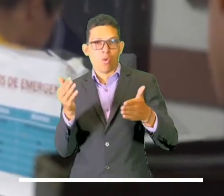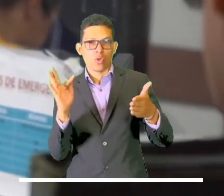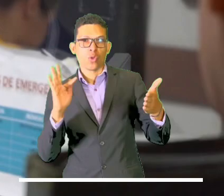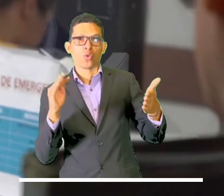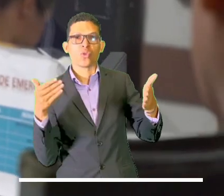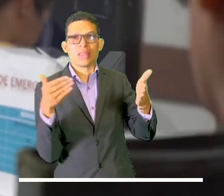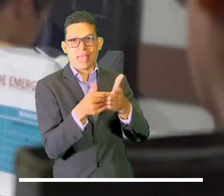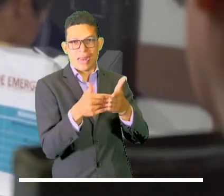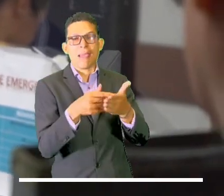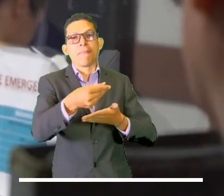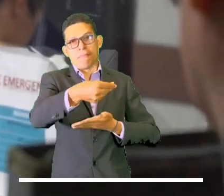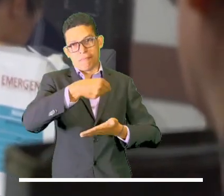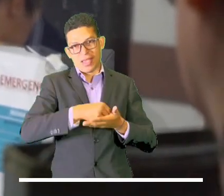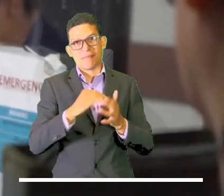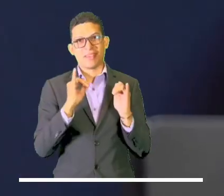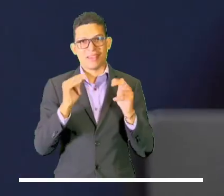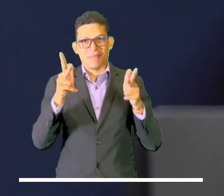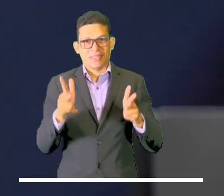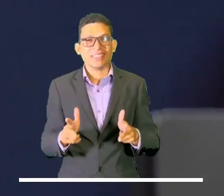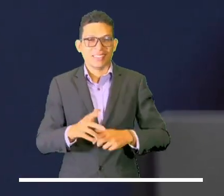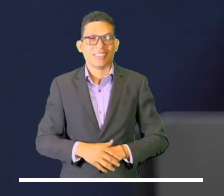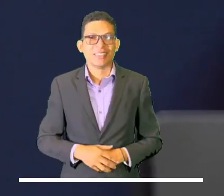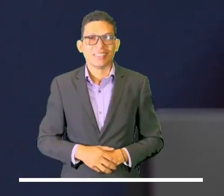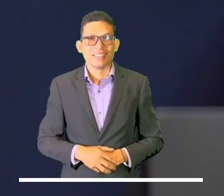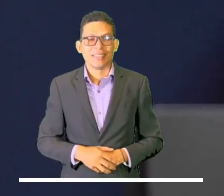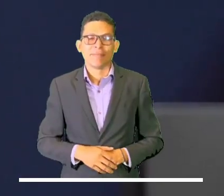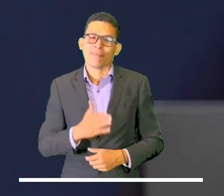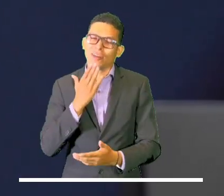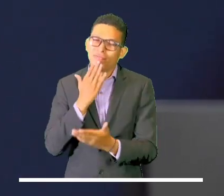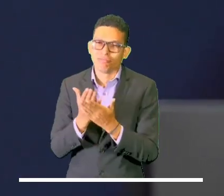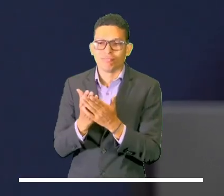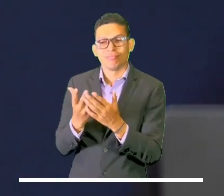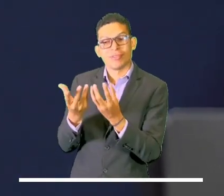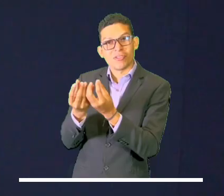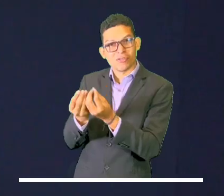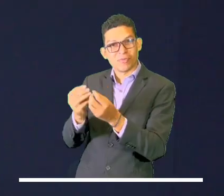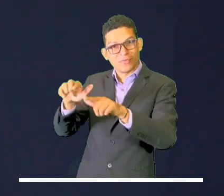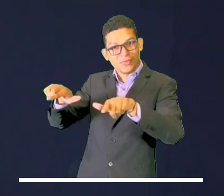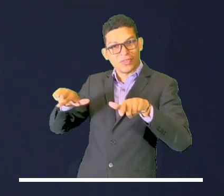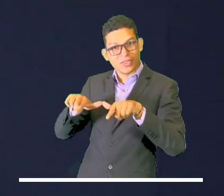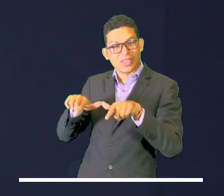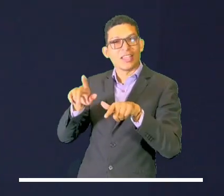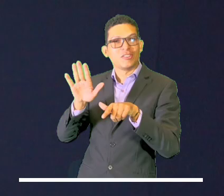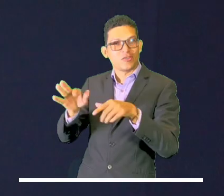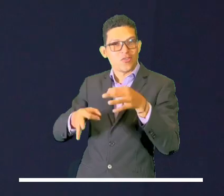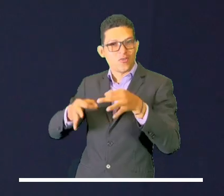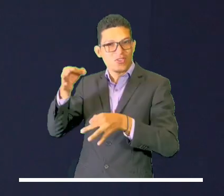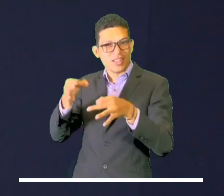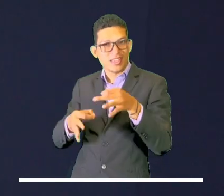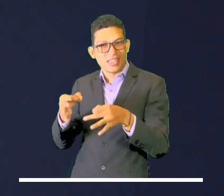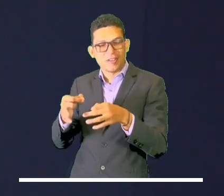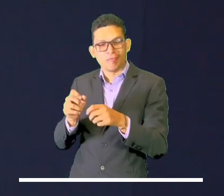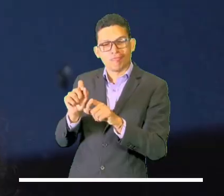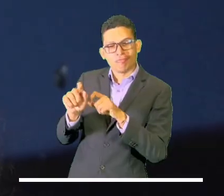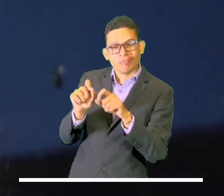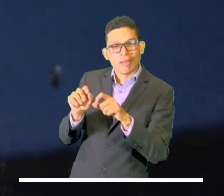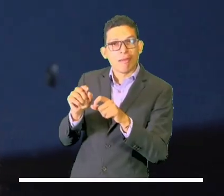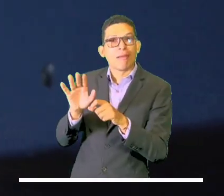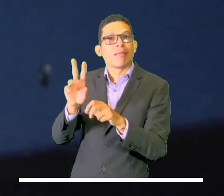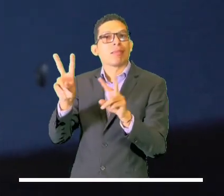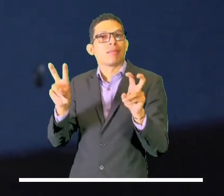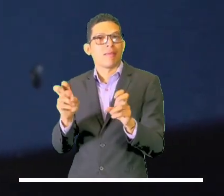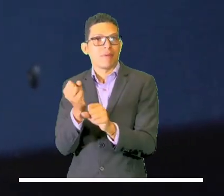para el pago de dichas incapacidades. Agradezco al consultorio jurídico en el área laboral de la Universidad de Icesi